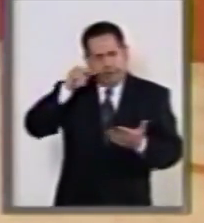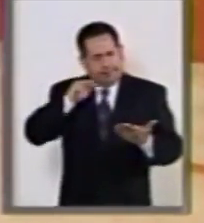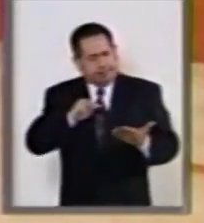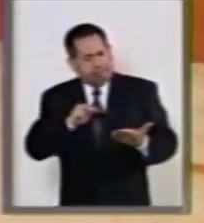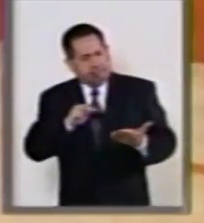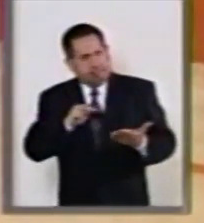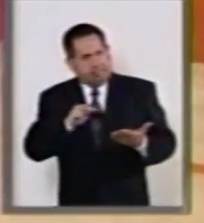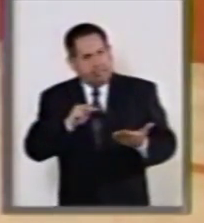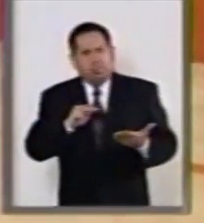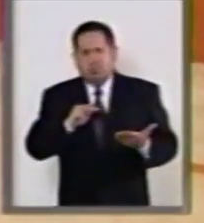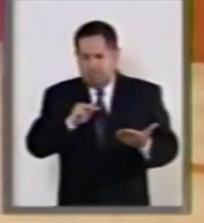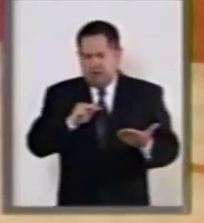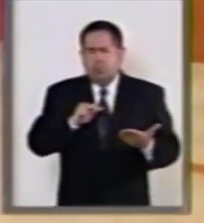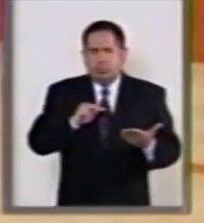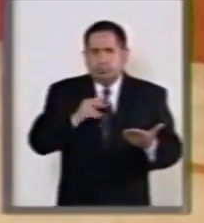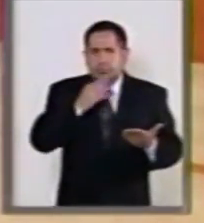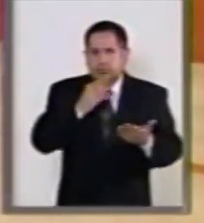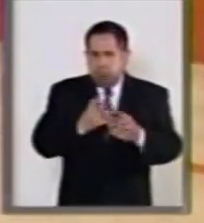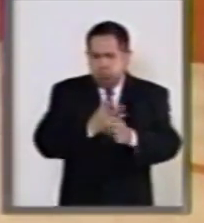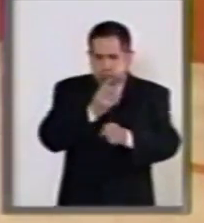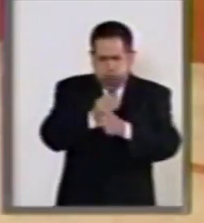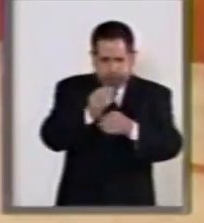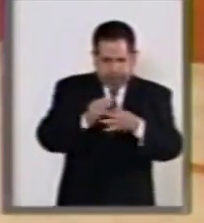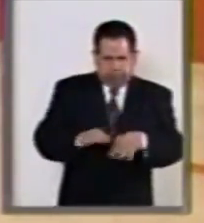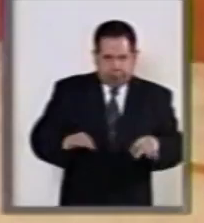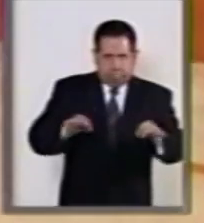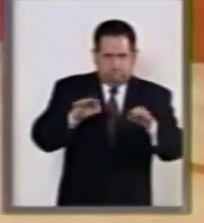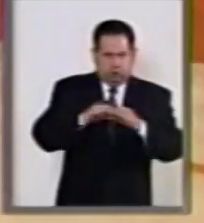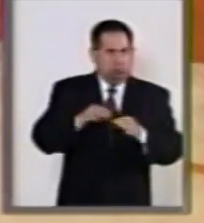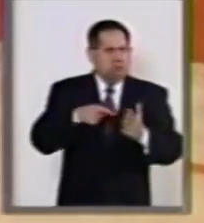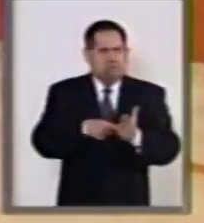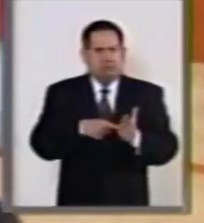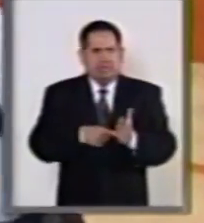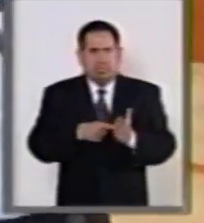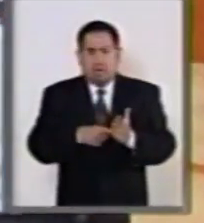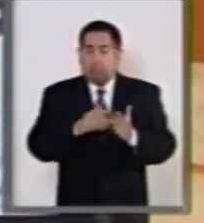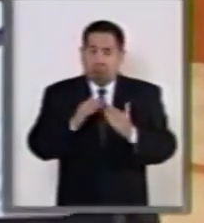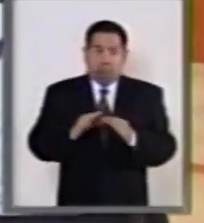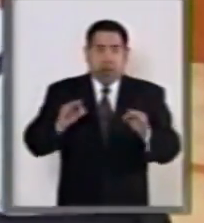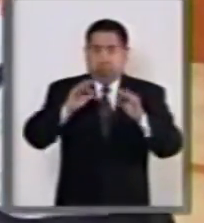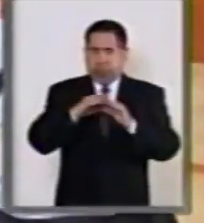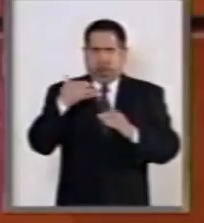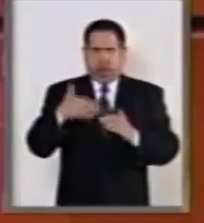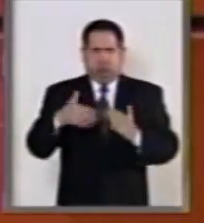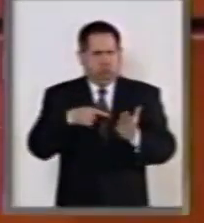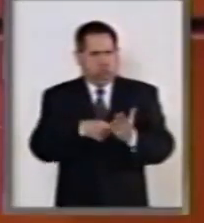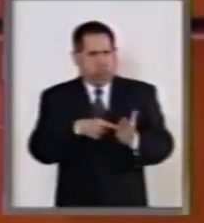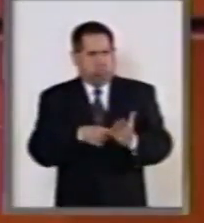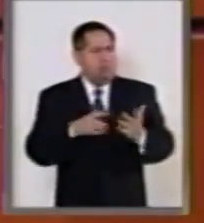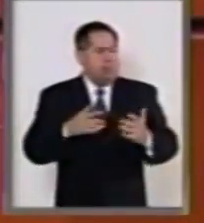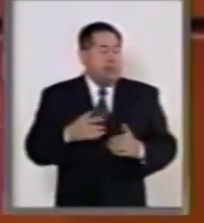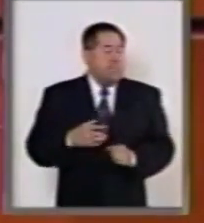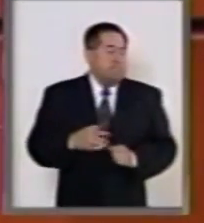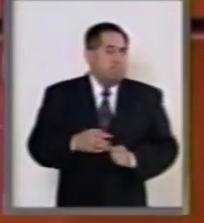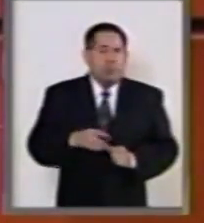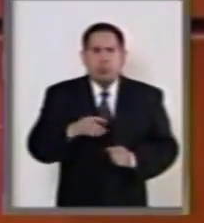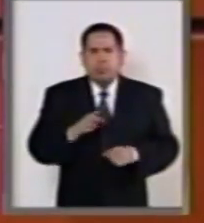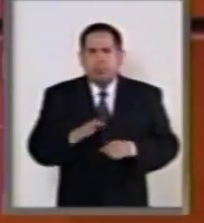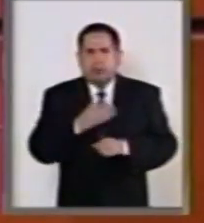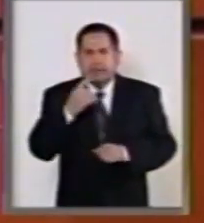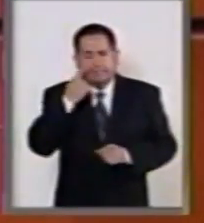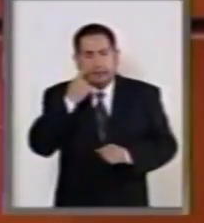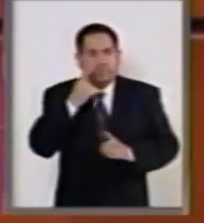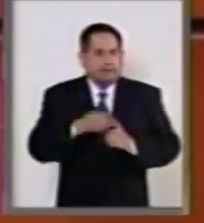reviste una importancia preponderante, ya que hace